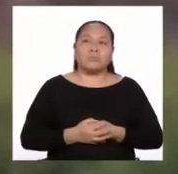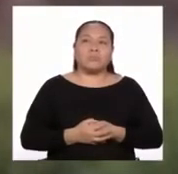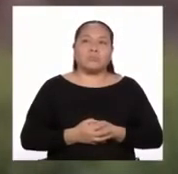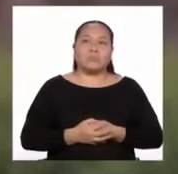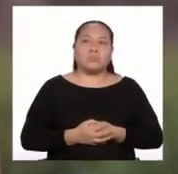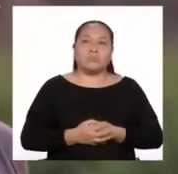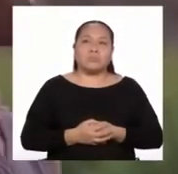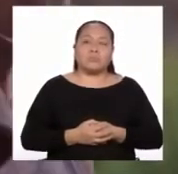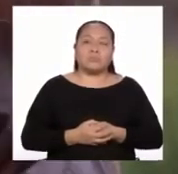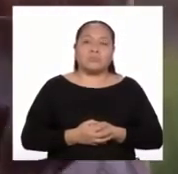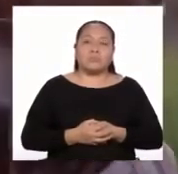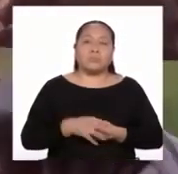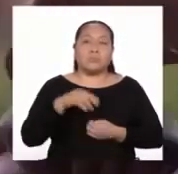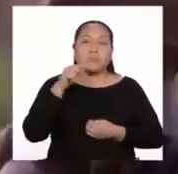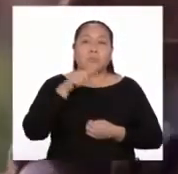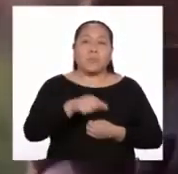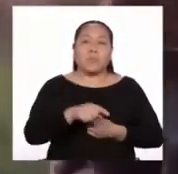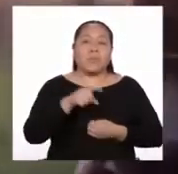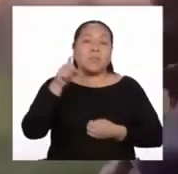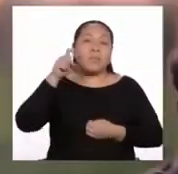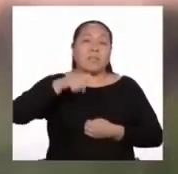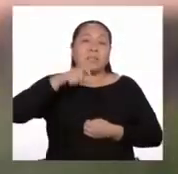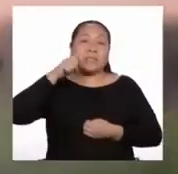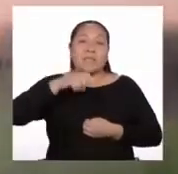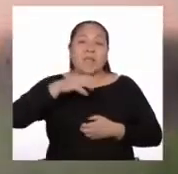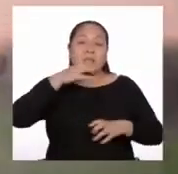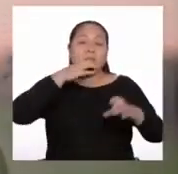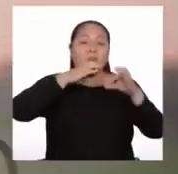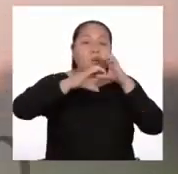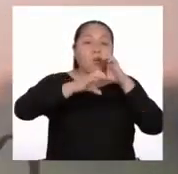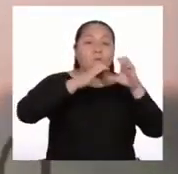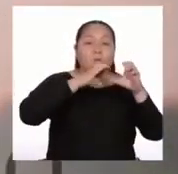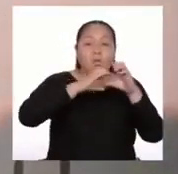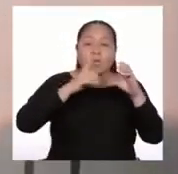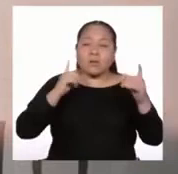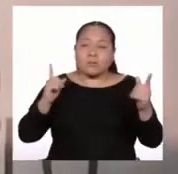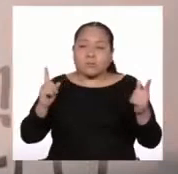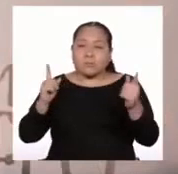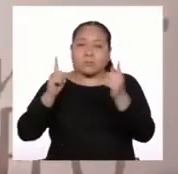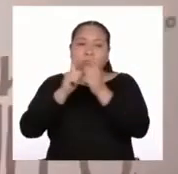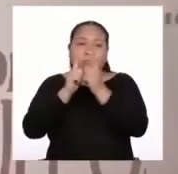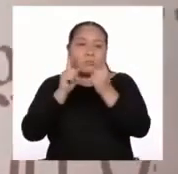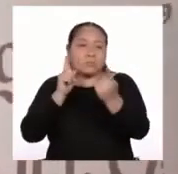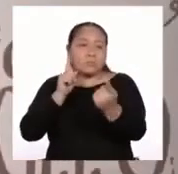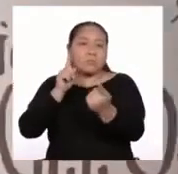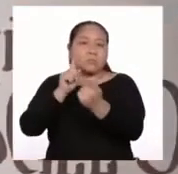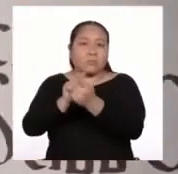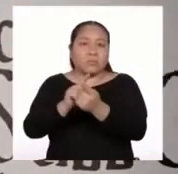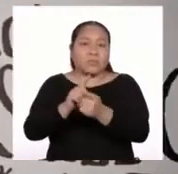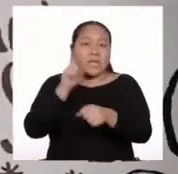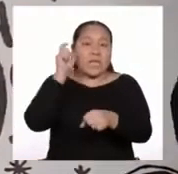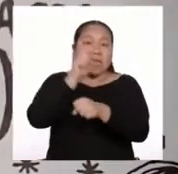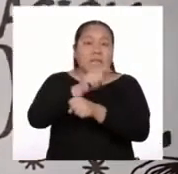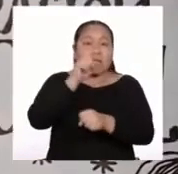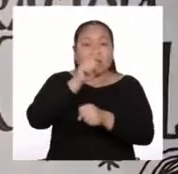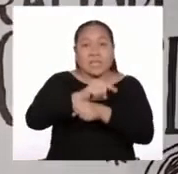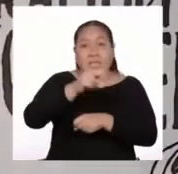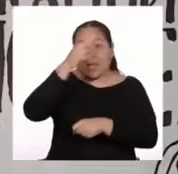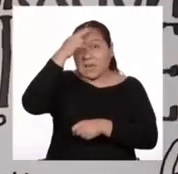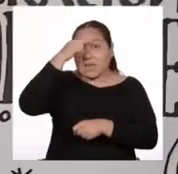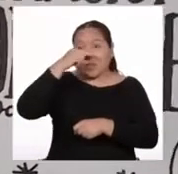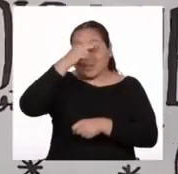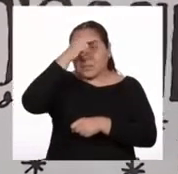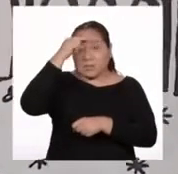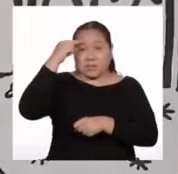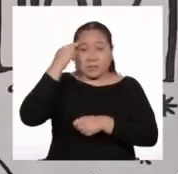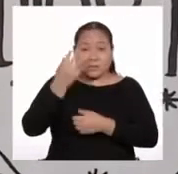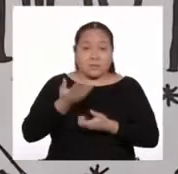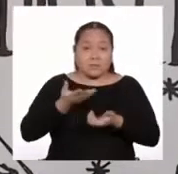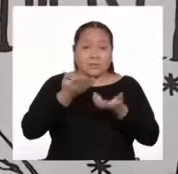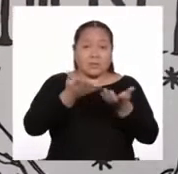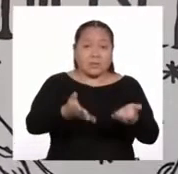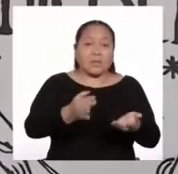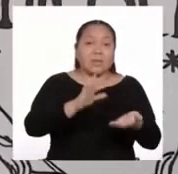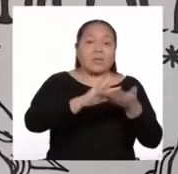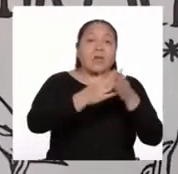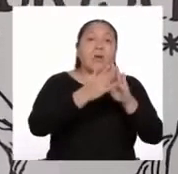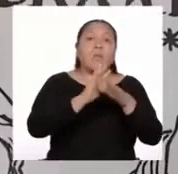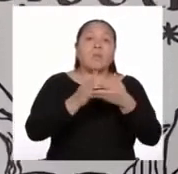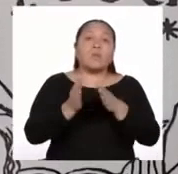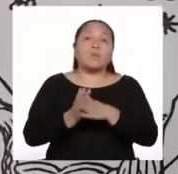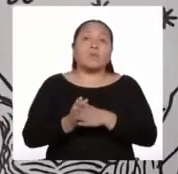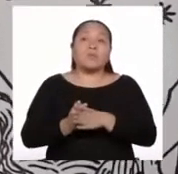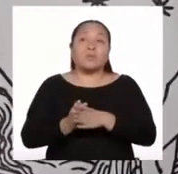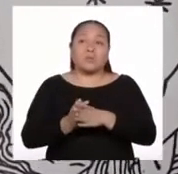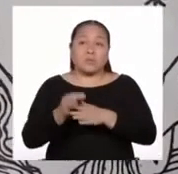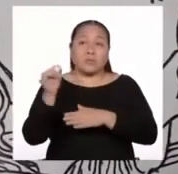Había necesidad de comunicarse y de catetizar a una población variopinta